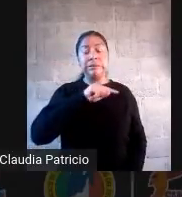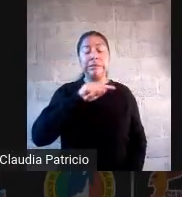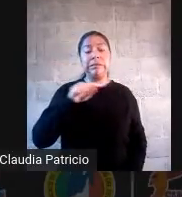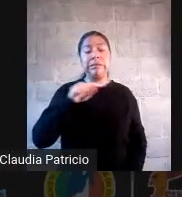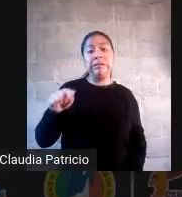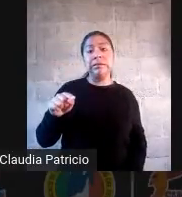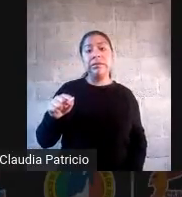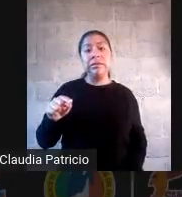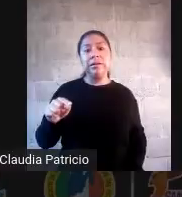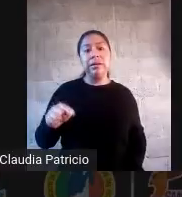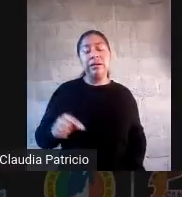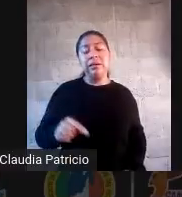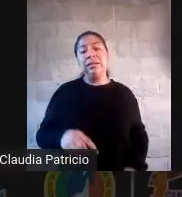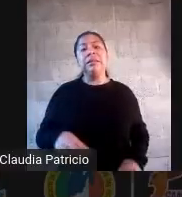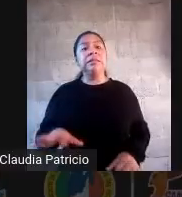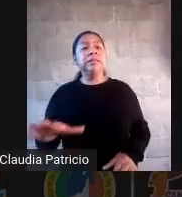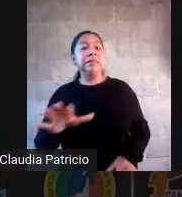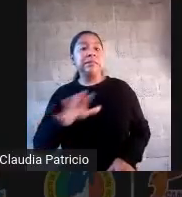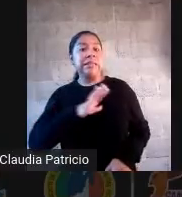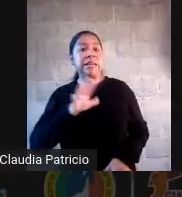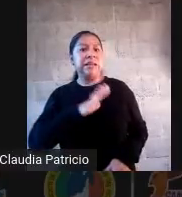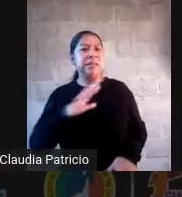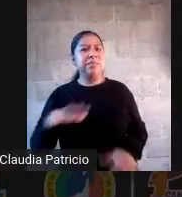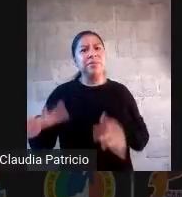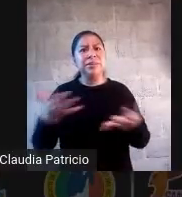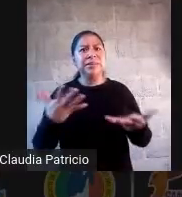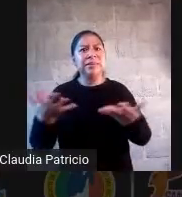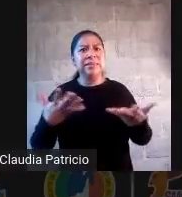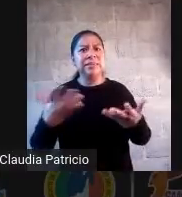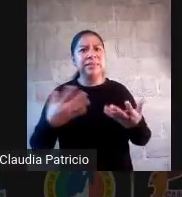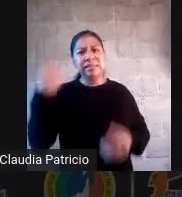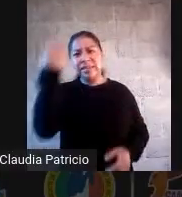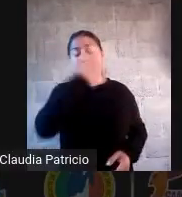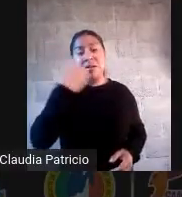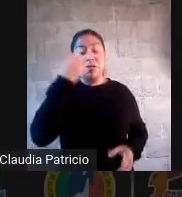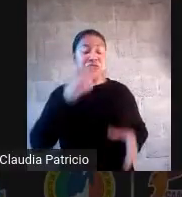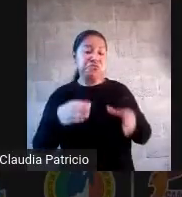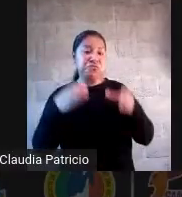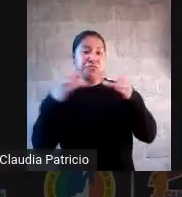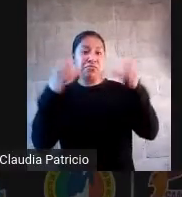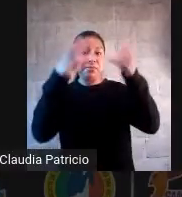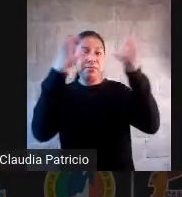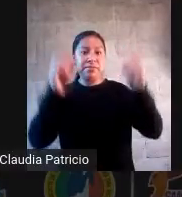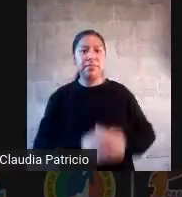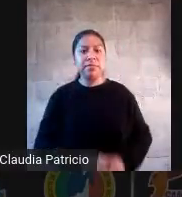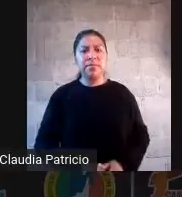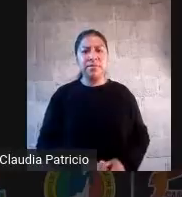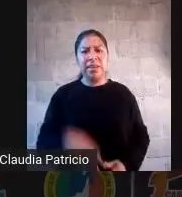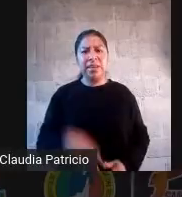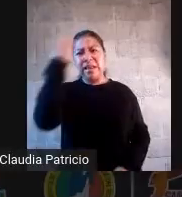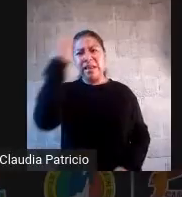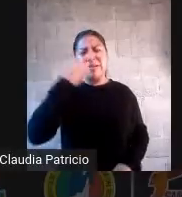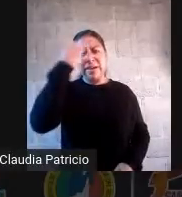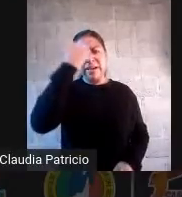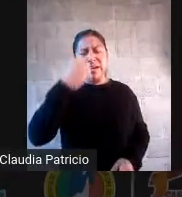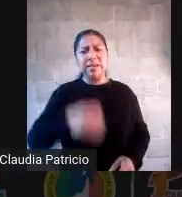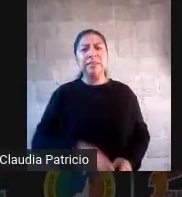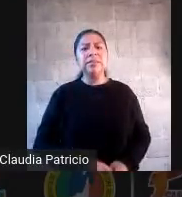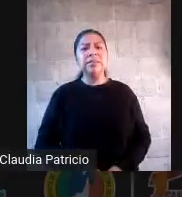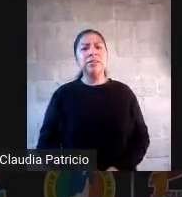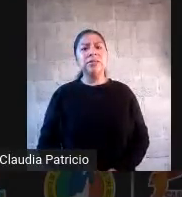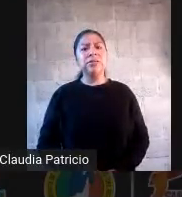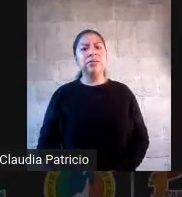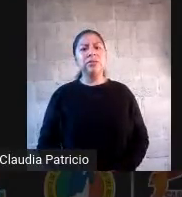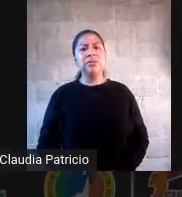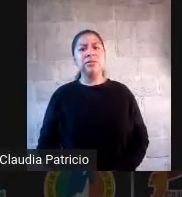A ver, la evaluación está dada en campo cualitativo y campo cuantitativo. No hay más. No hay más